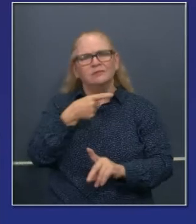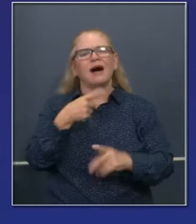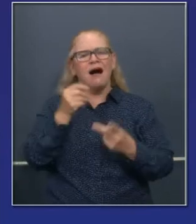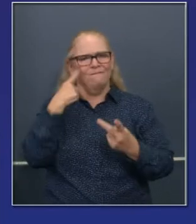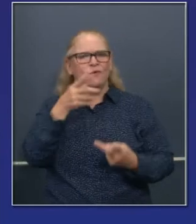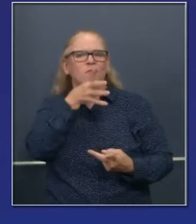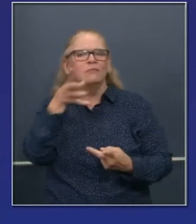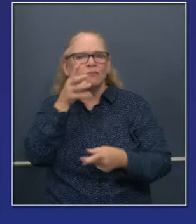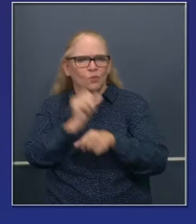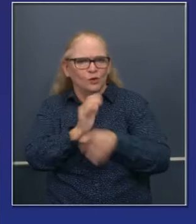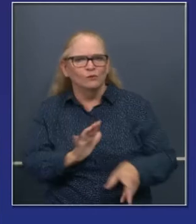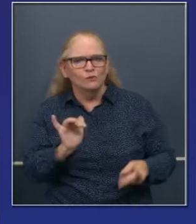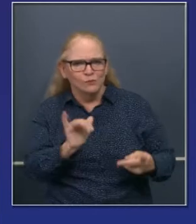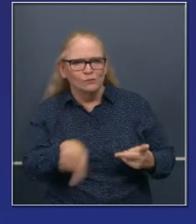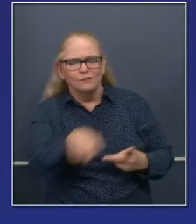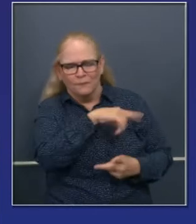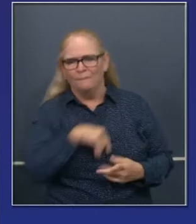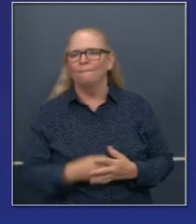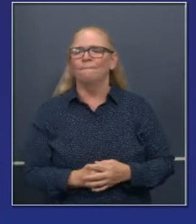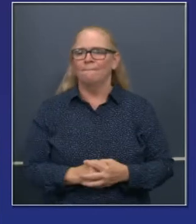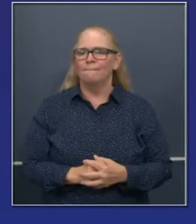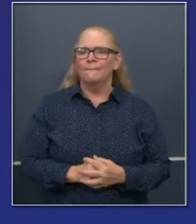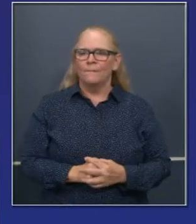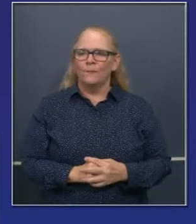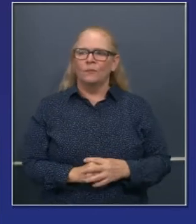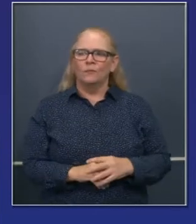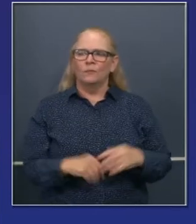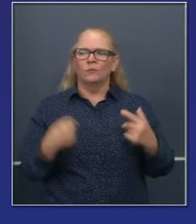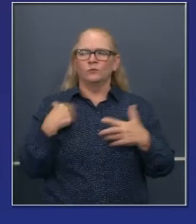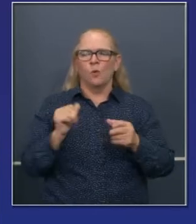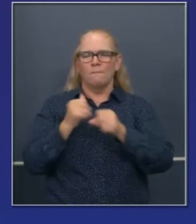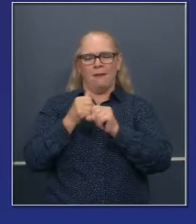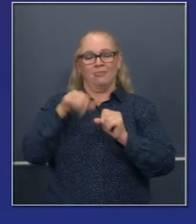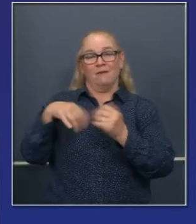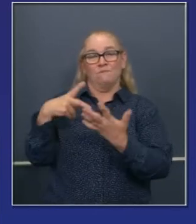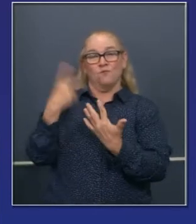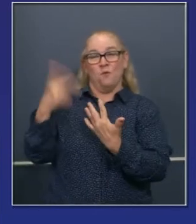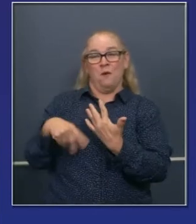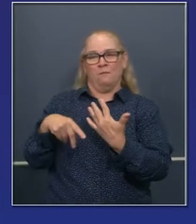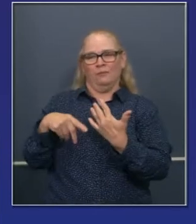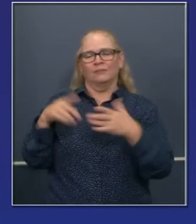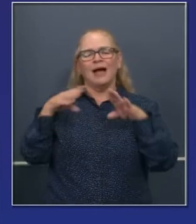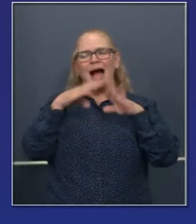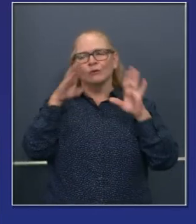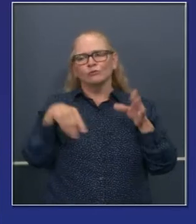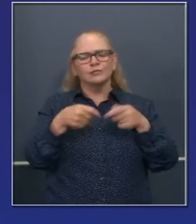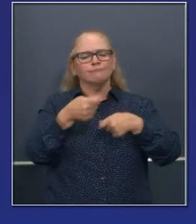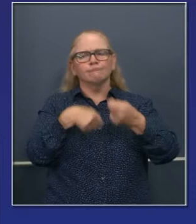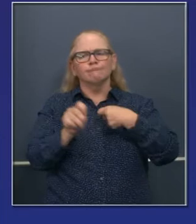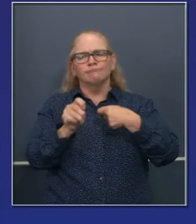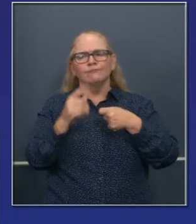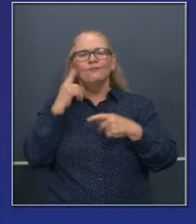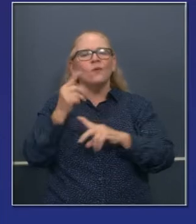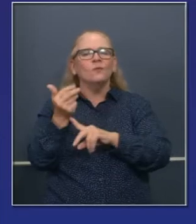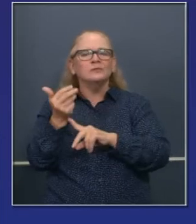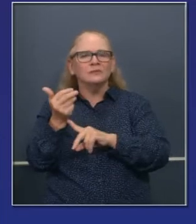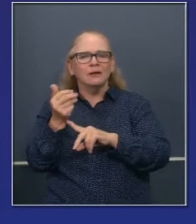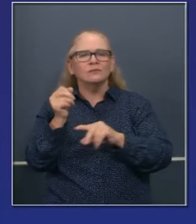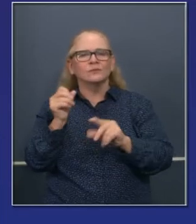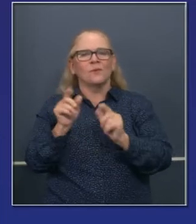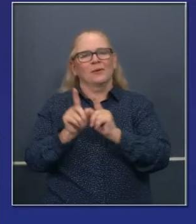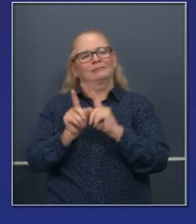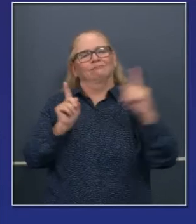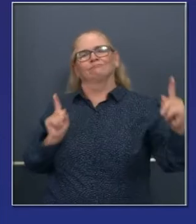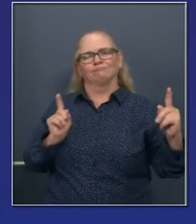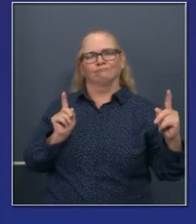o en algún refugio, como lo hemos descubierto. Así que hemos creado un programa para darles viviendo subsidios para